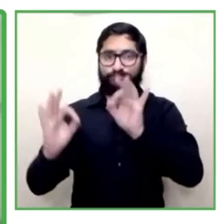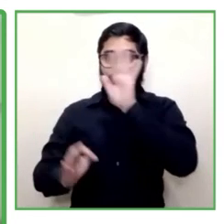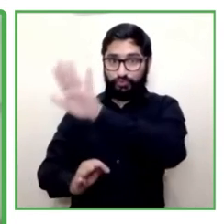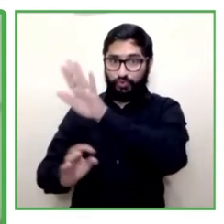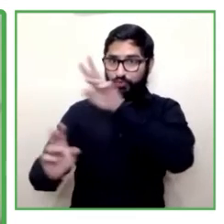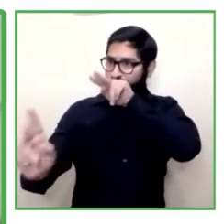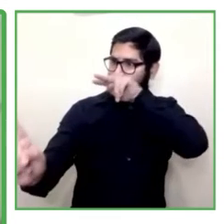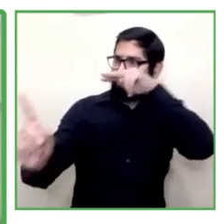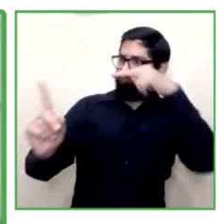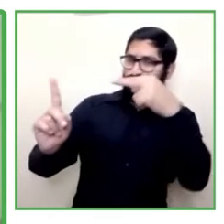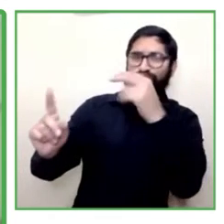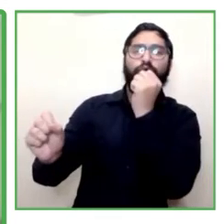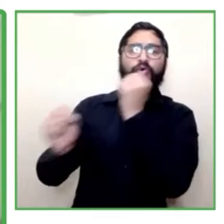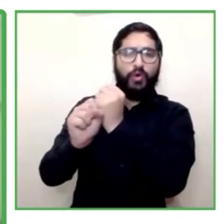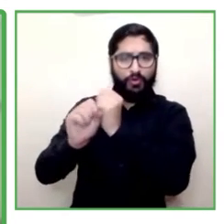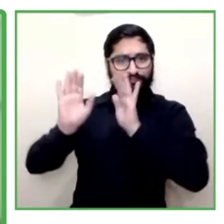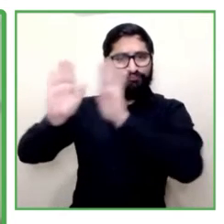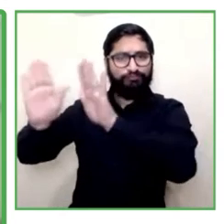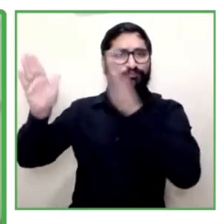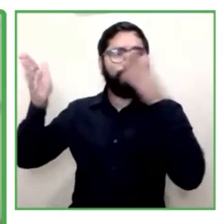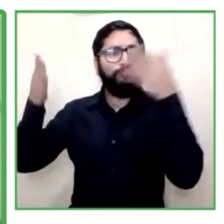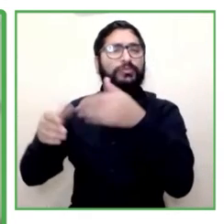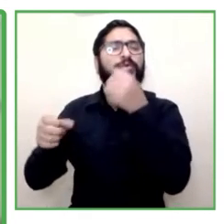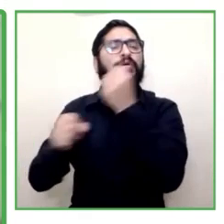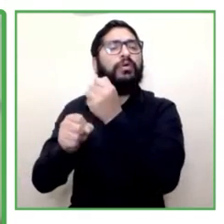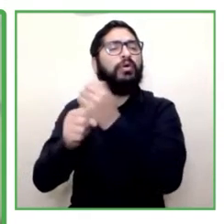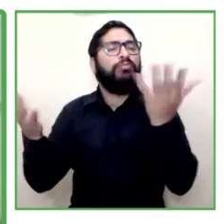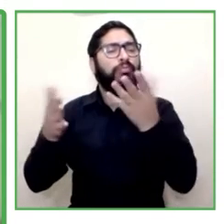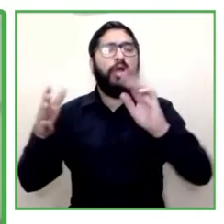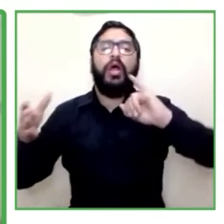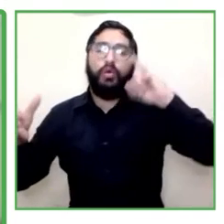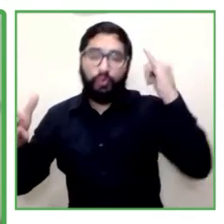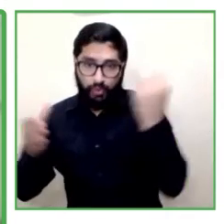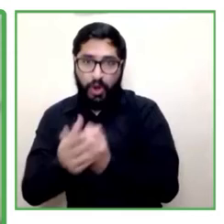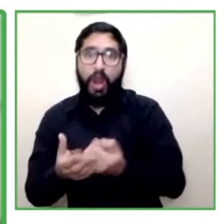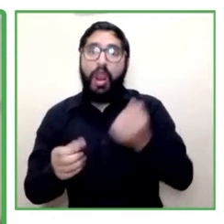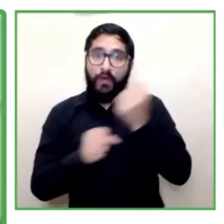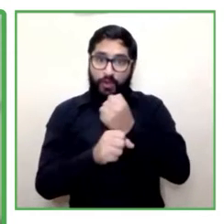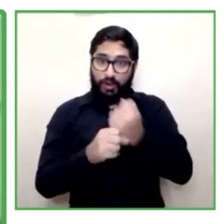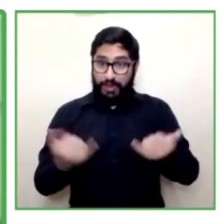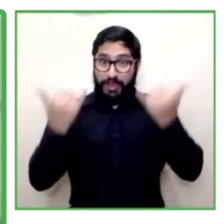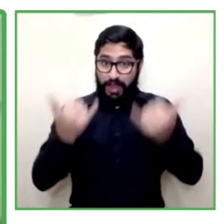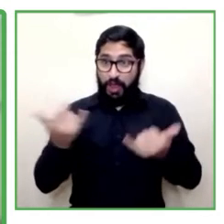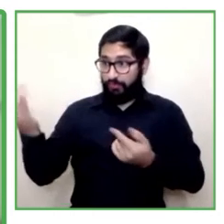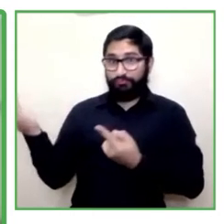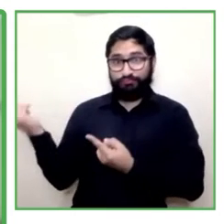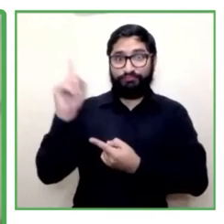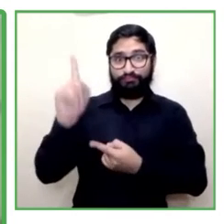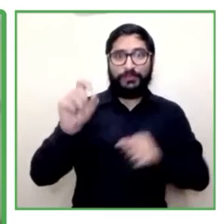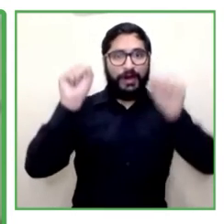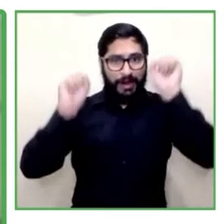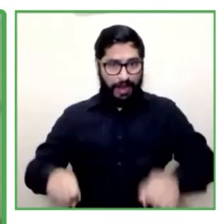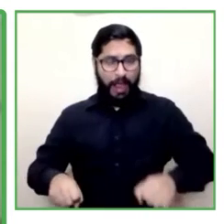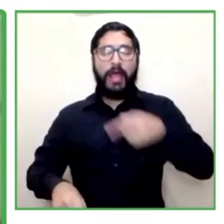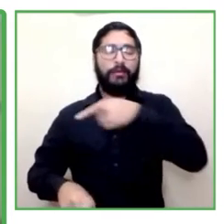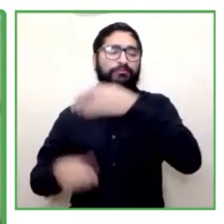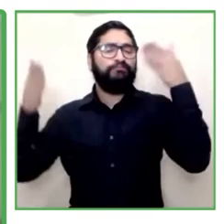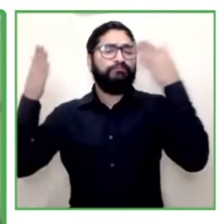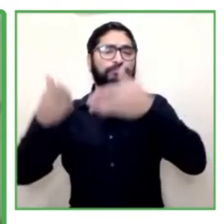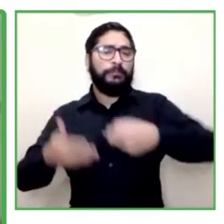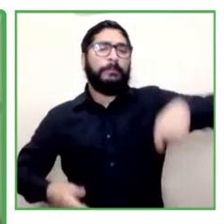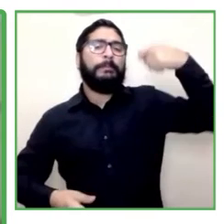y actualmente Cristian es director del Hospital de Día y del Local Protegido para Patologías Dual